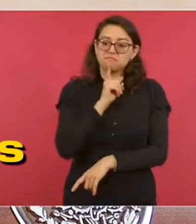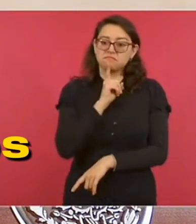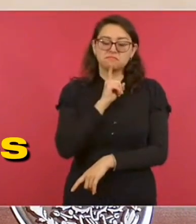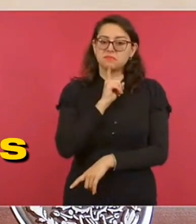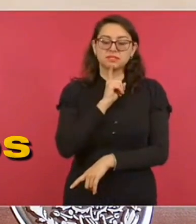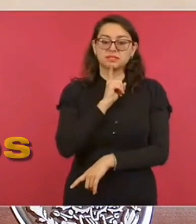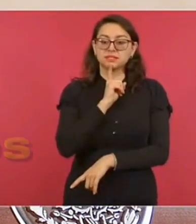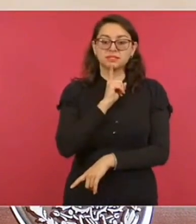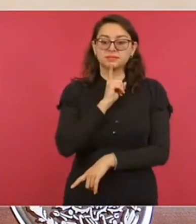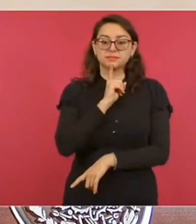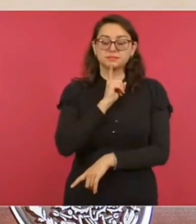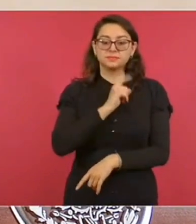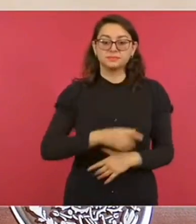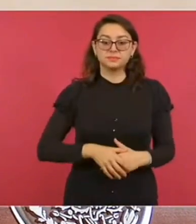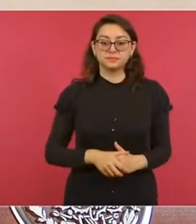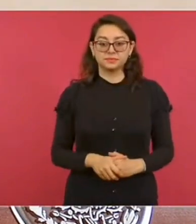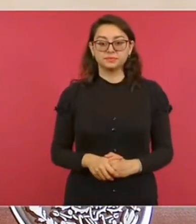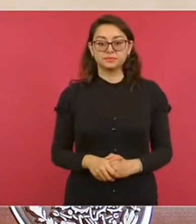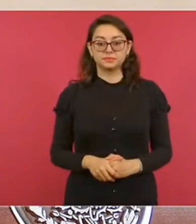desenmascararlos.